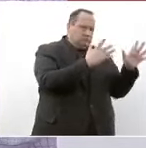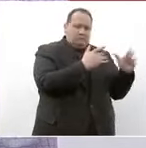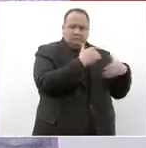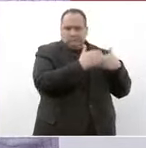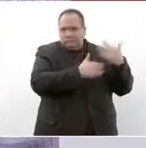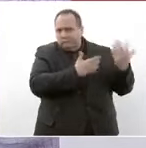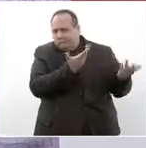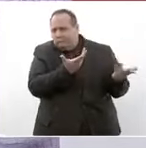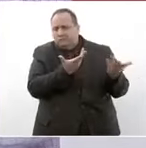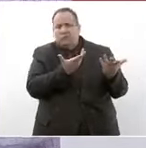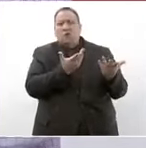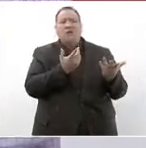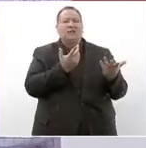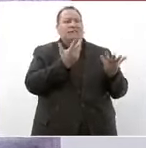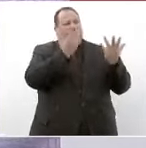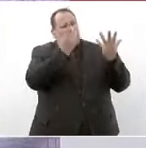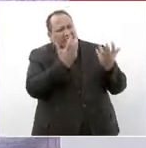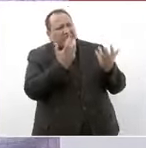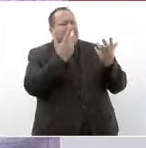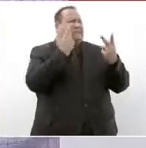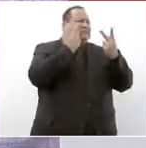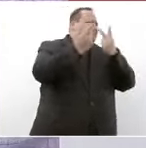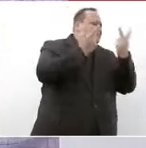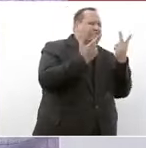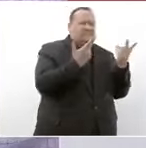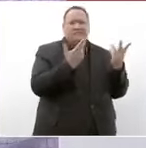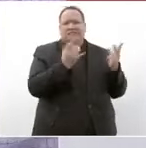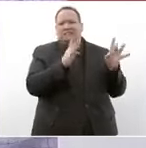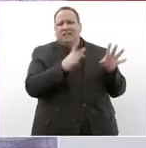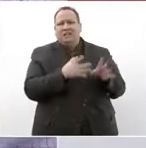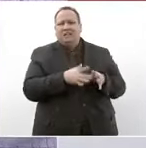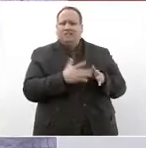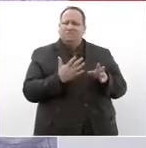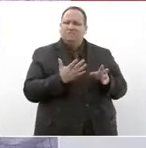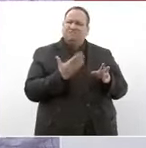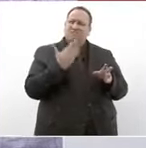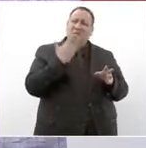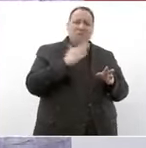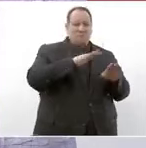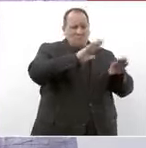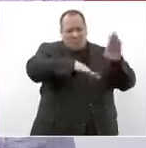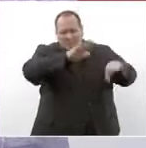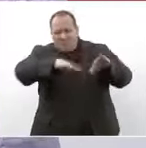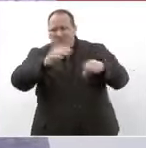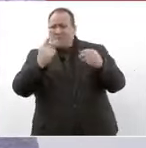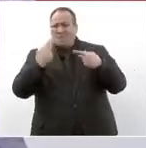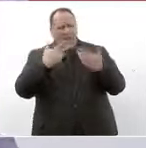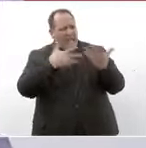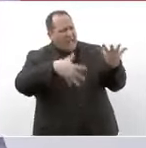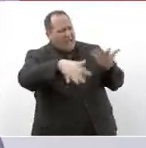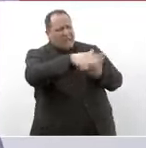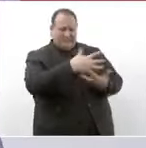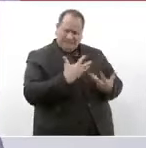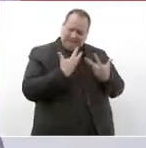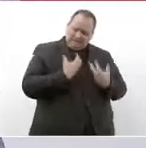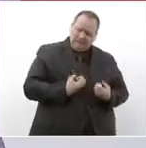la tristeza que nos causó el daño por el fallecimiento de mucha gente